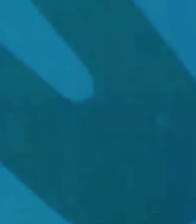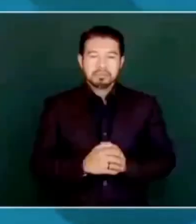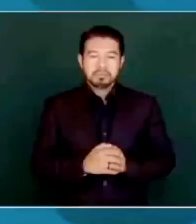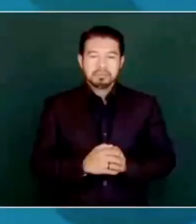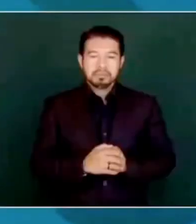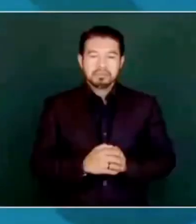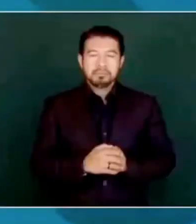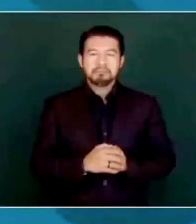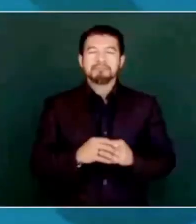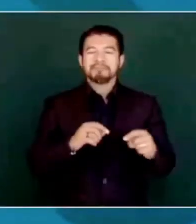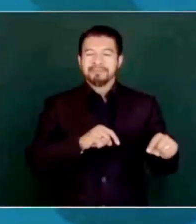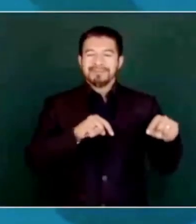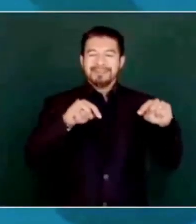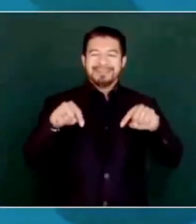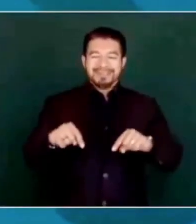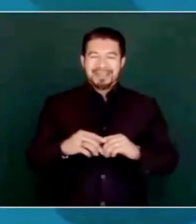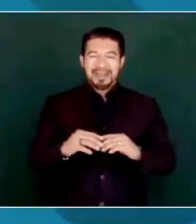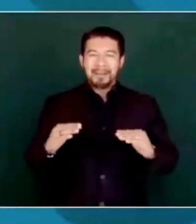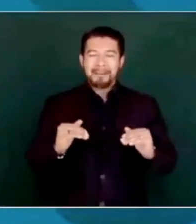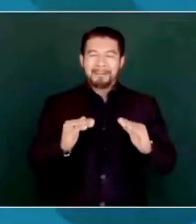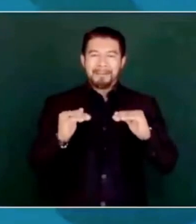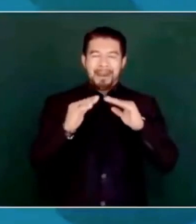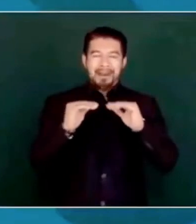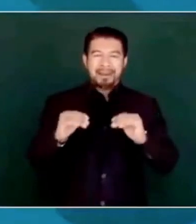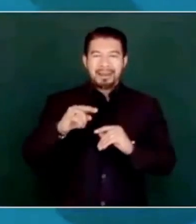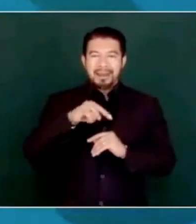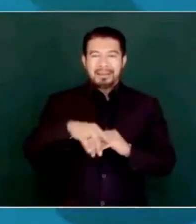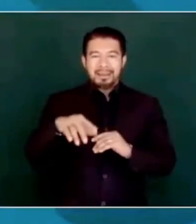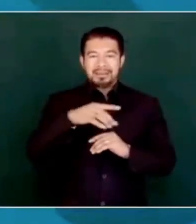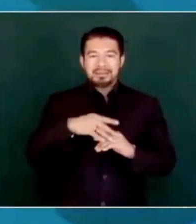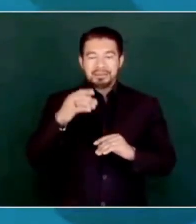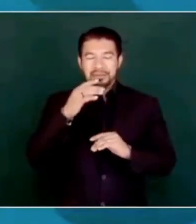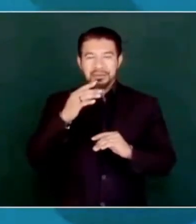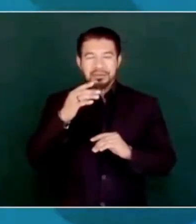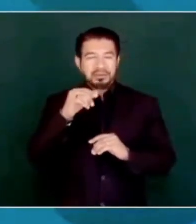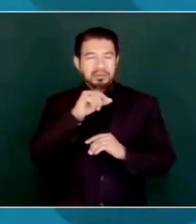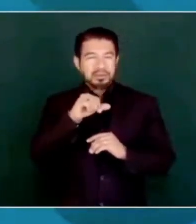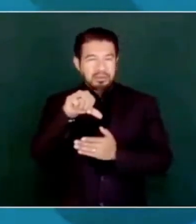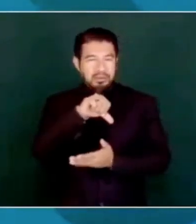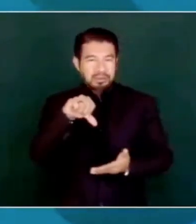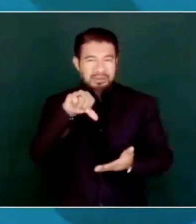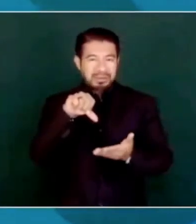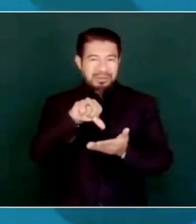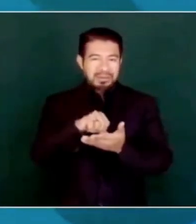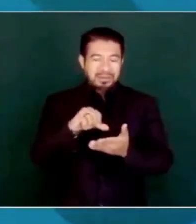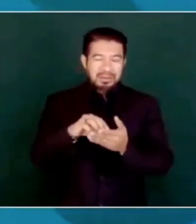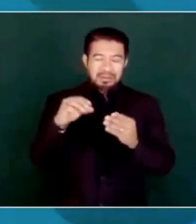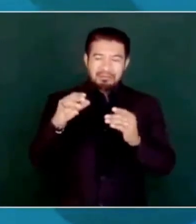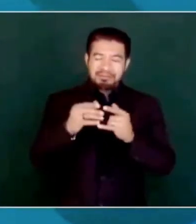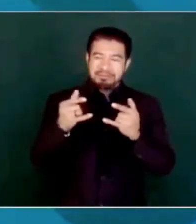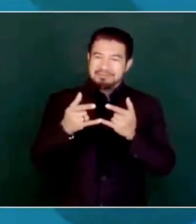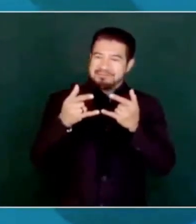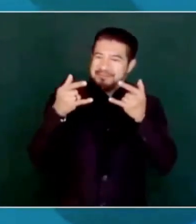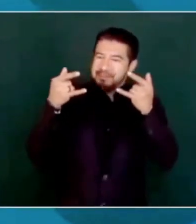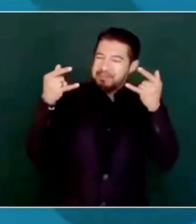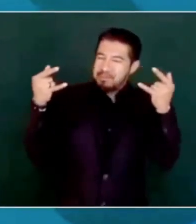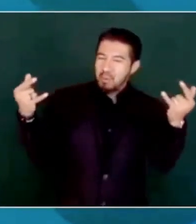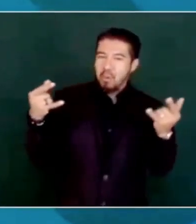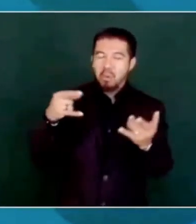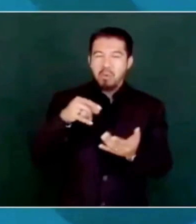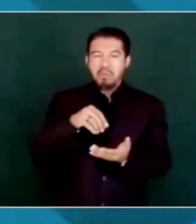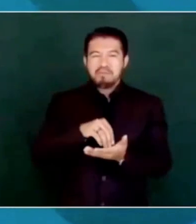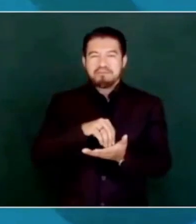ciudad mística de mucha historia y mucha